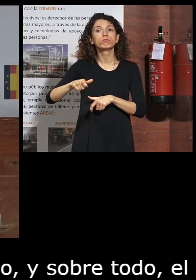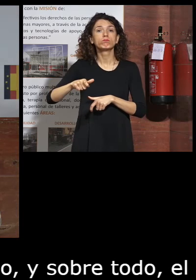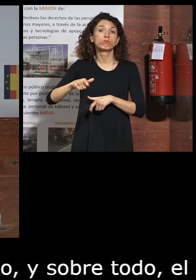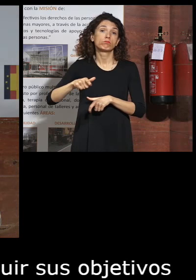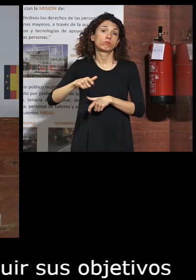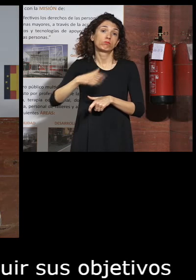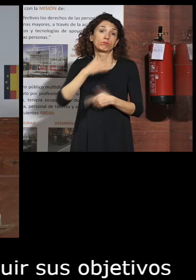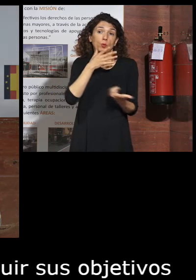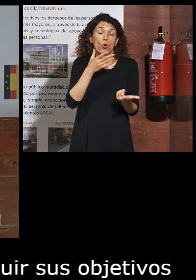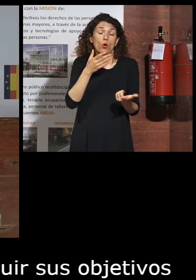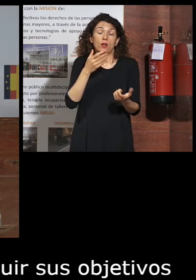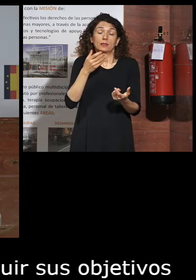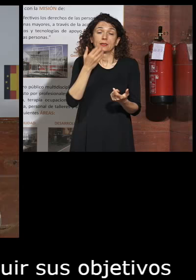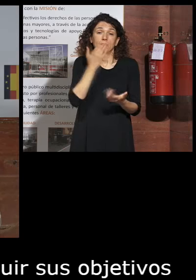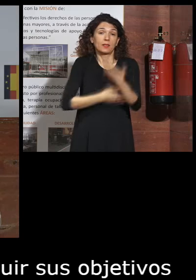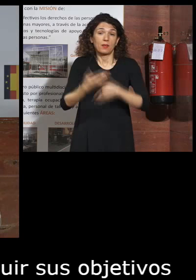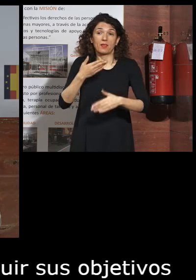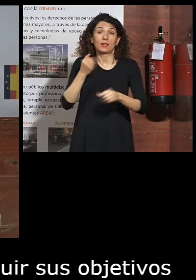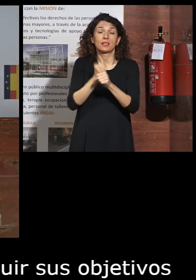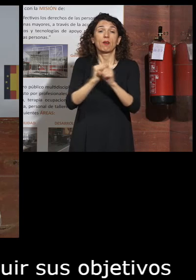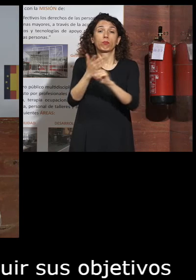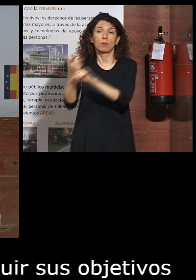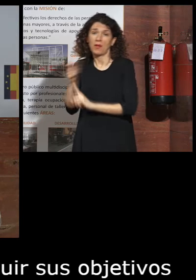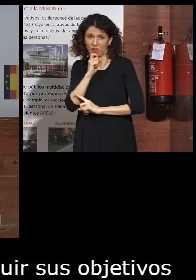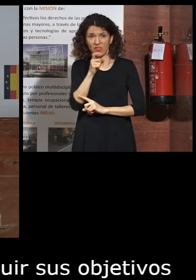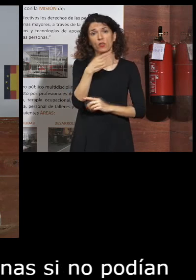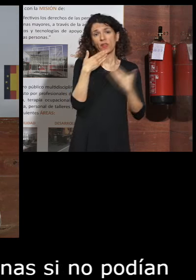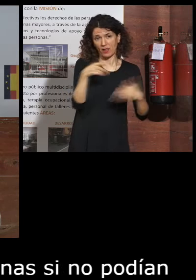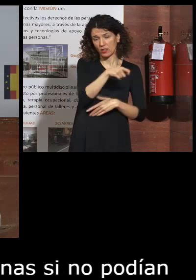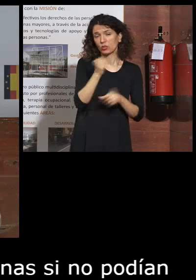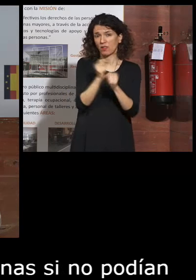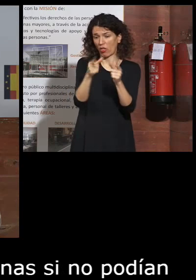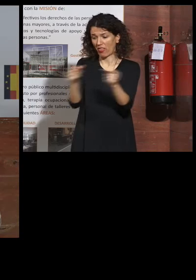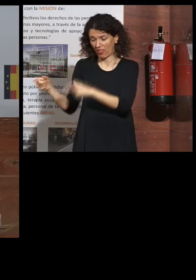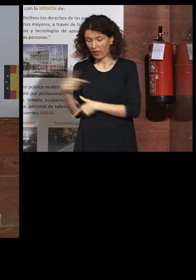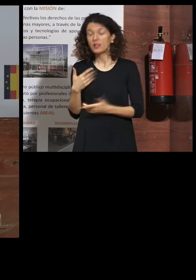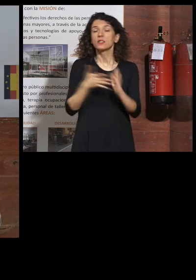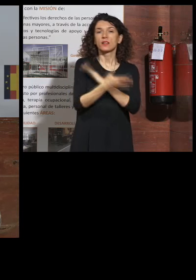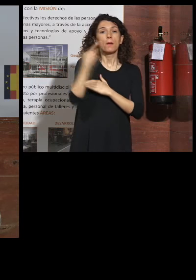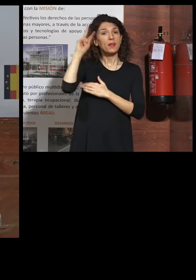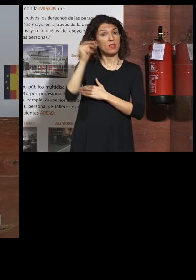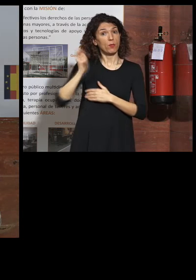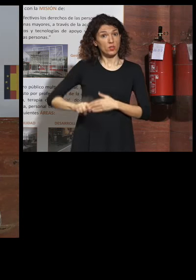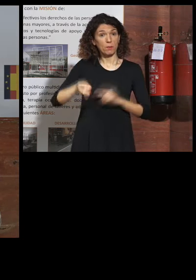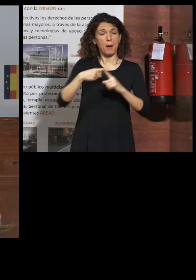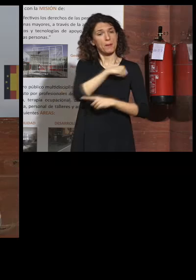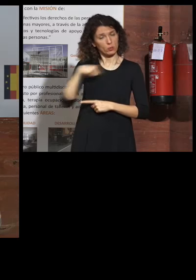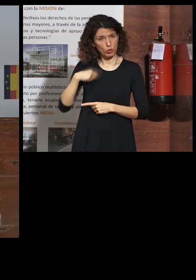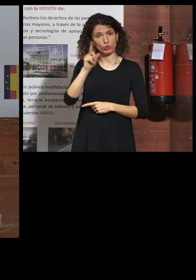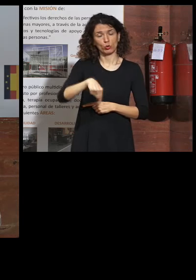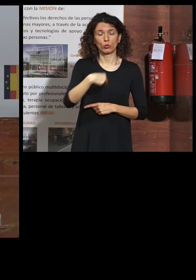llegar al mundo de trabajo y digo que es una mezcla de una experiencia personal y profesional porque yo también